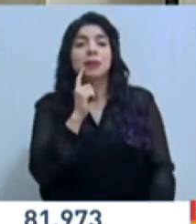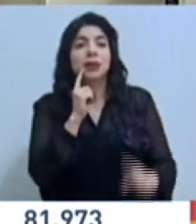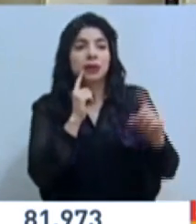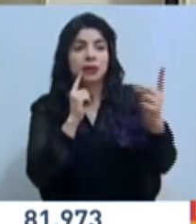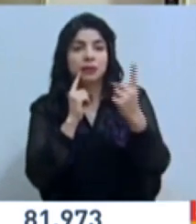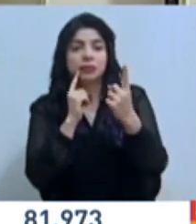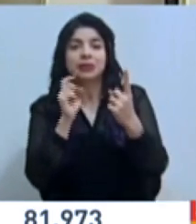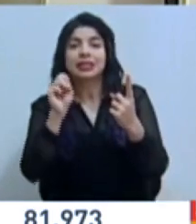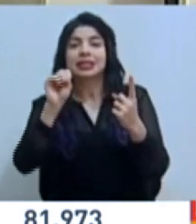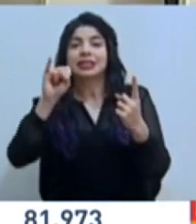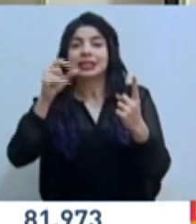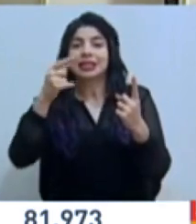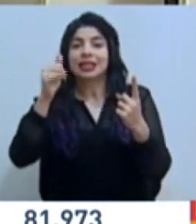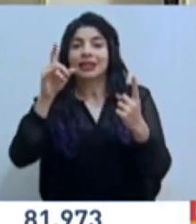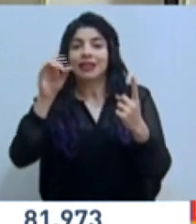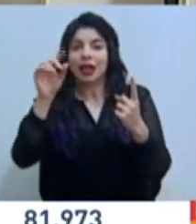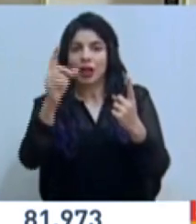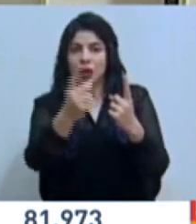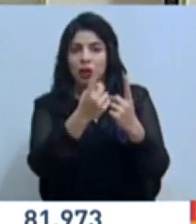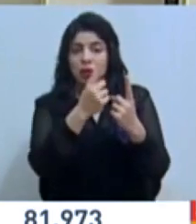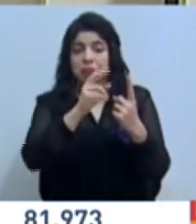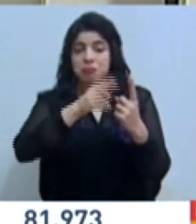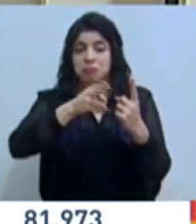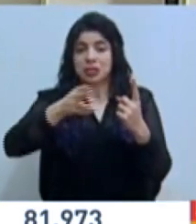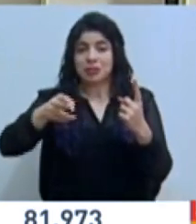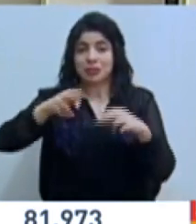Sigifredo, siempre ocupando sus espacios, por favor.